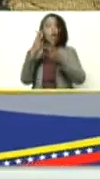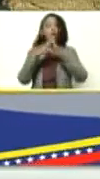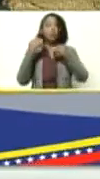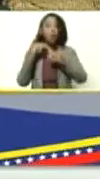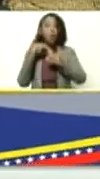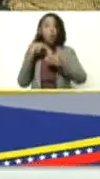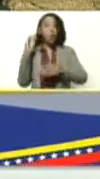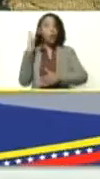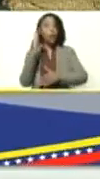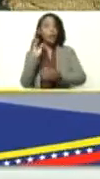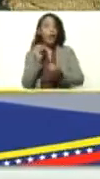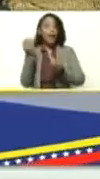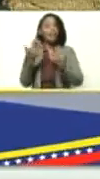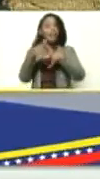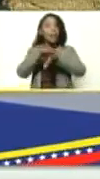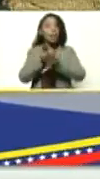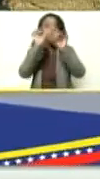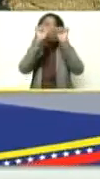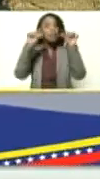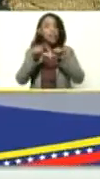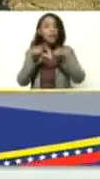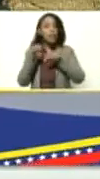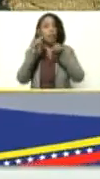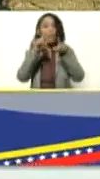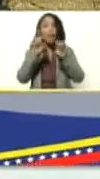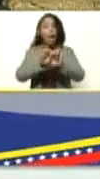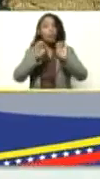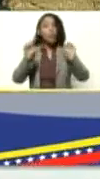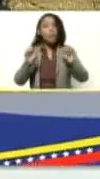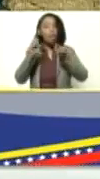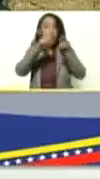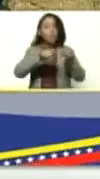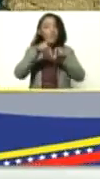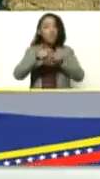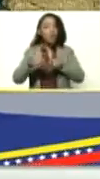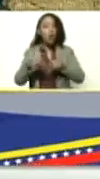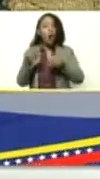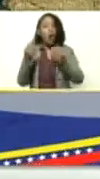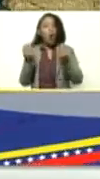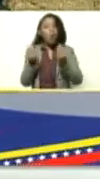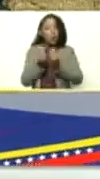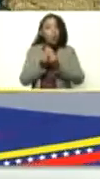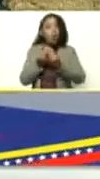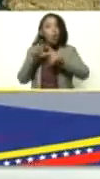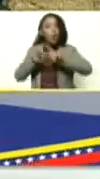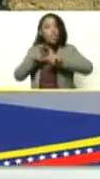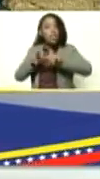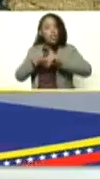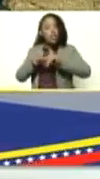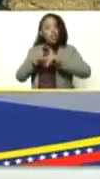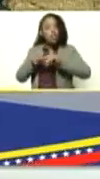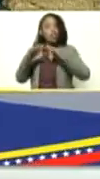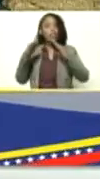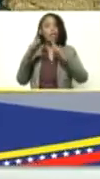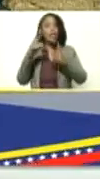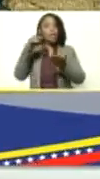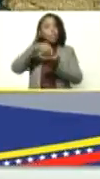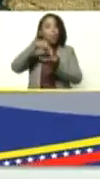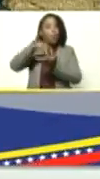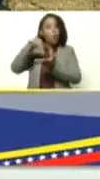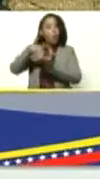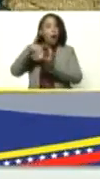que es la incorporación del sistema agroeducativo con los pequeños productores de cabras.